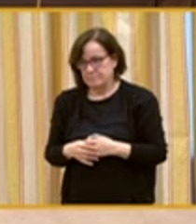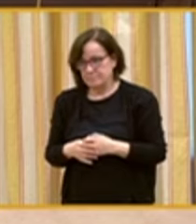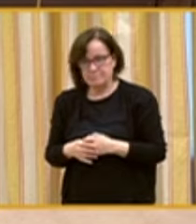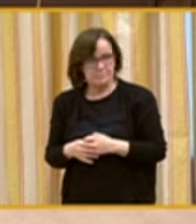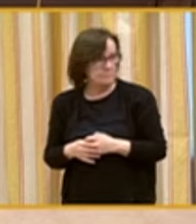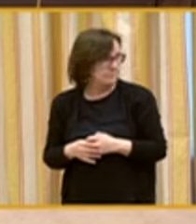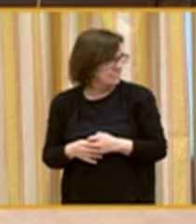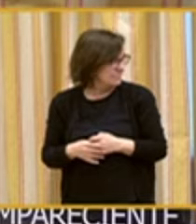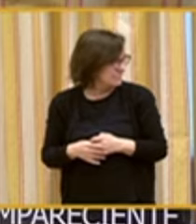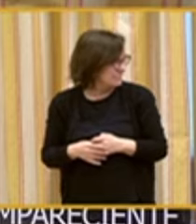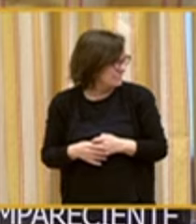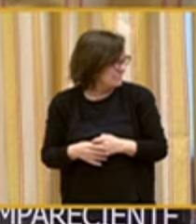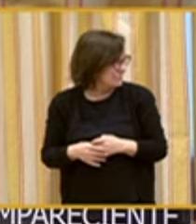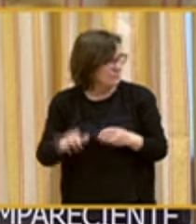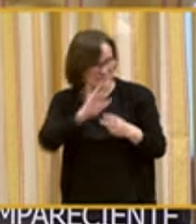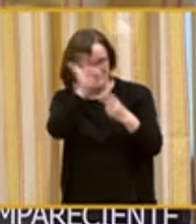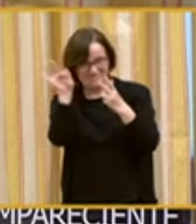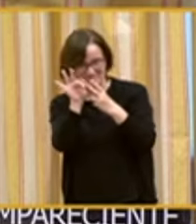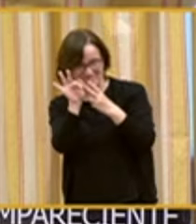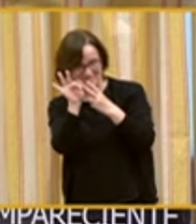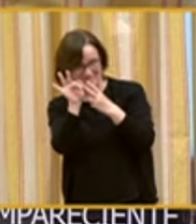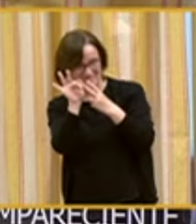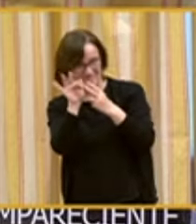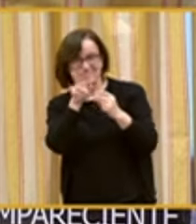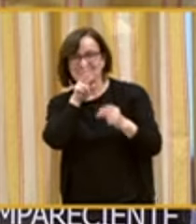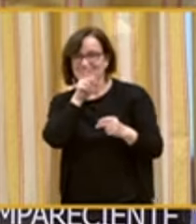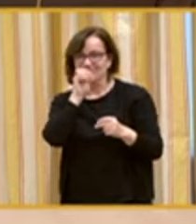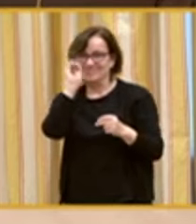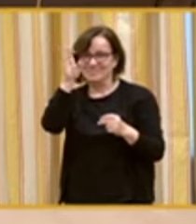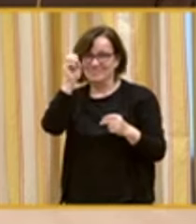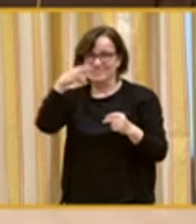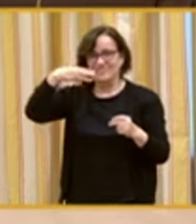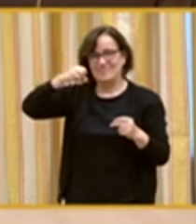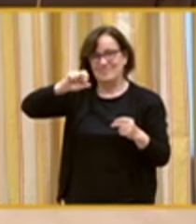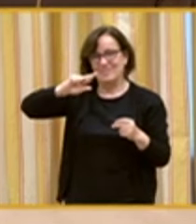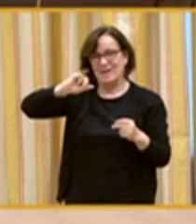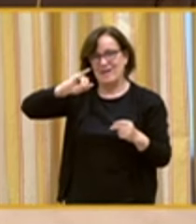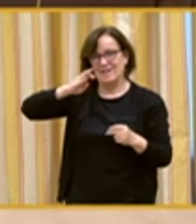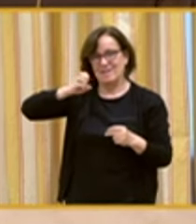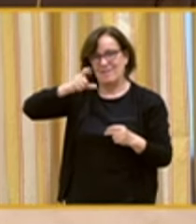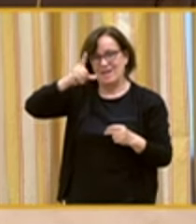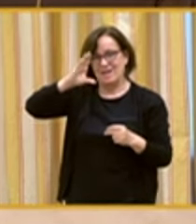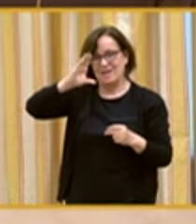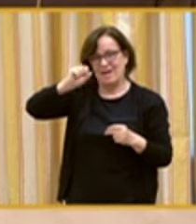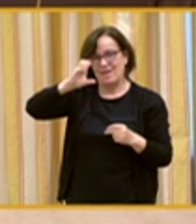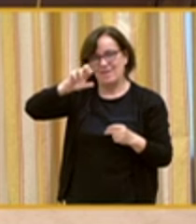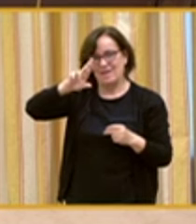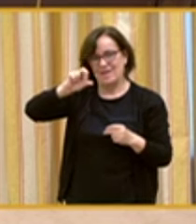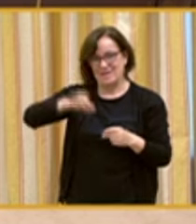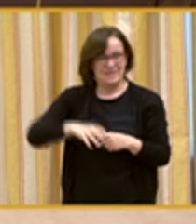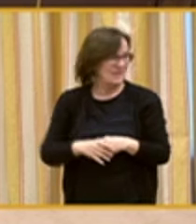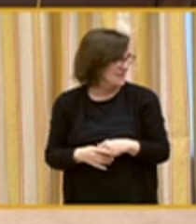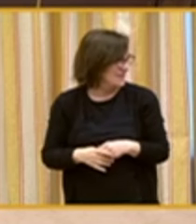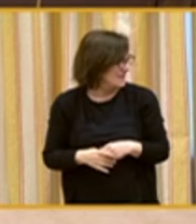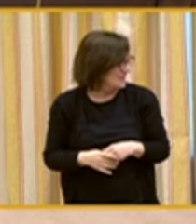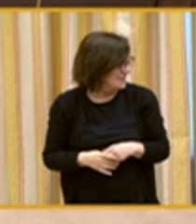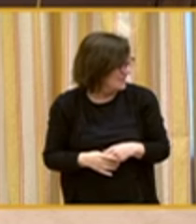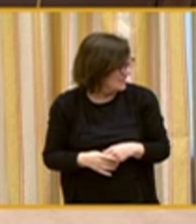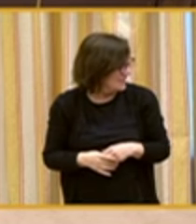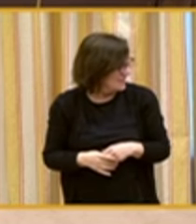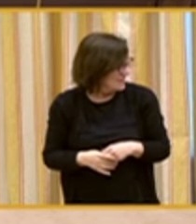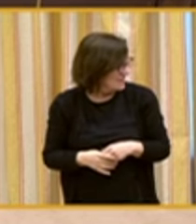Buenos días. A continuación hará uso de la palabra doña Maribel Cáceres Cabanilla. Buenos días